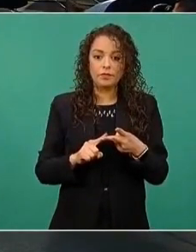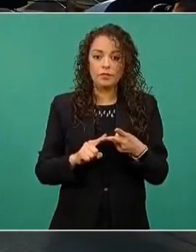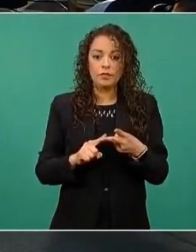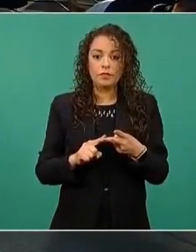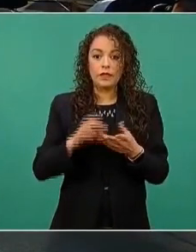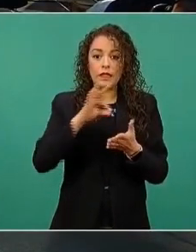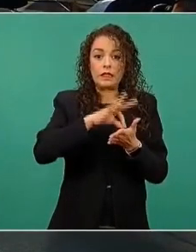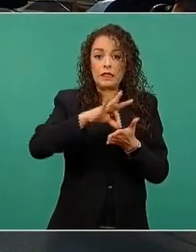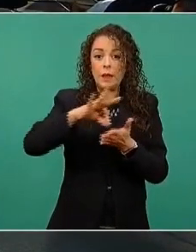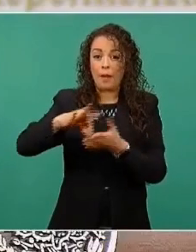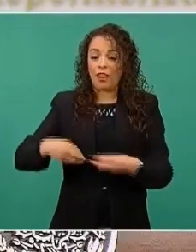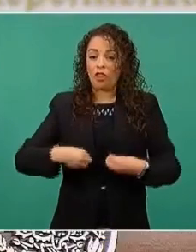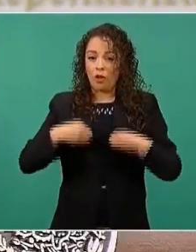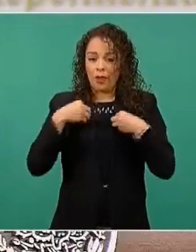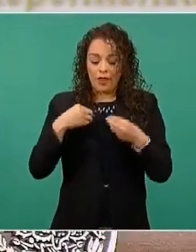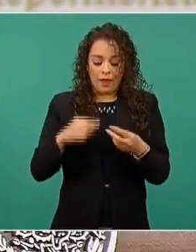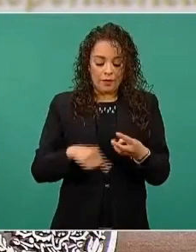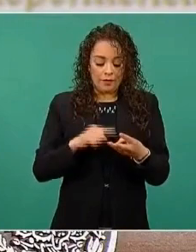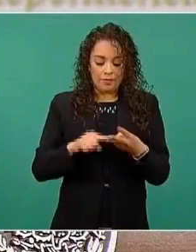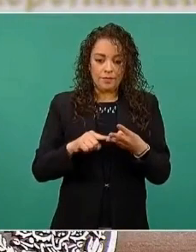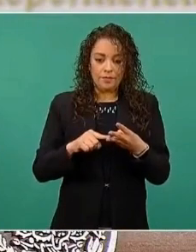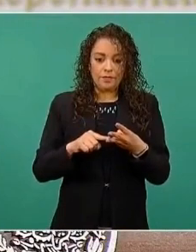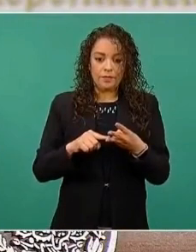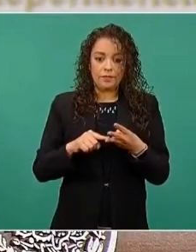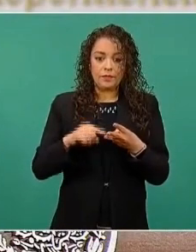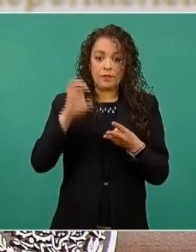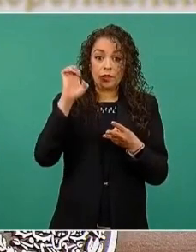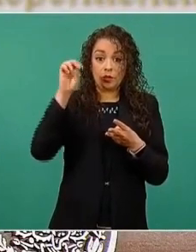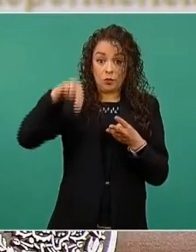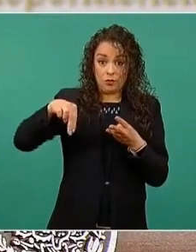tembrando vida, la escuela es nuestra,